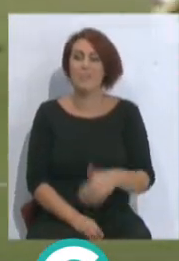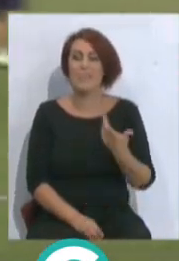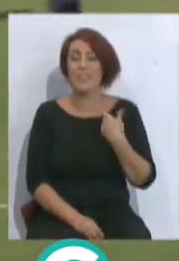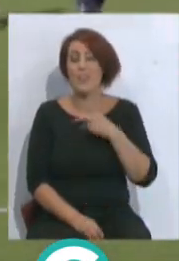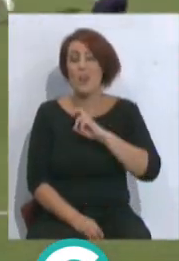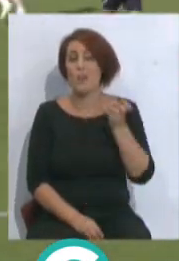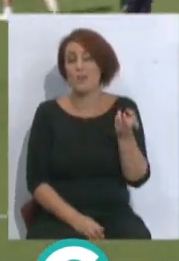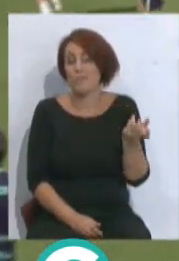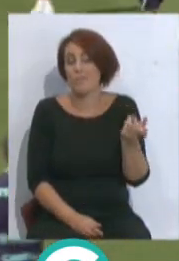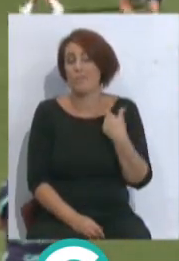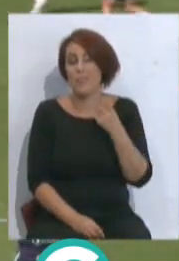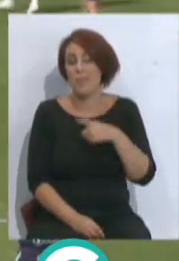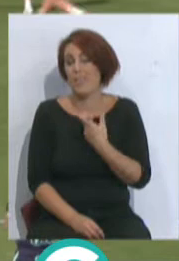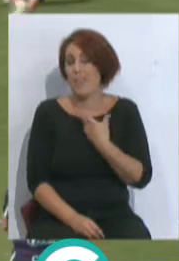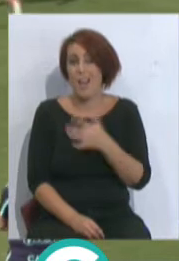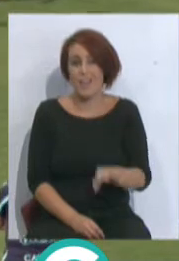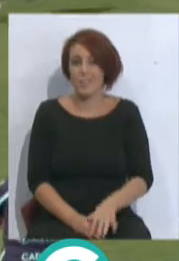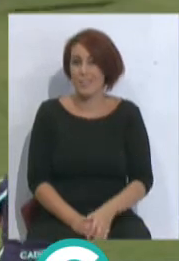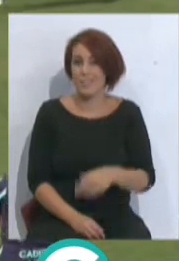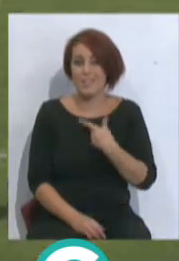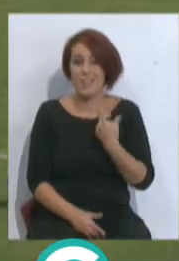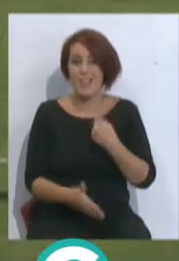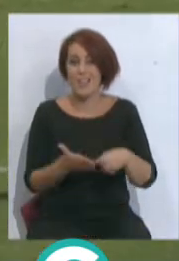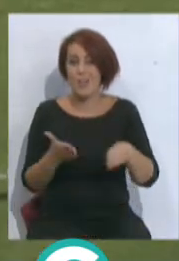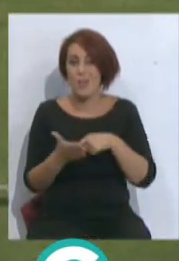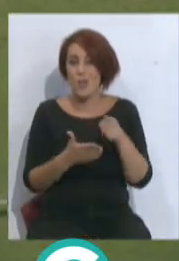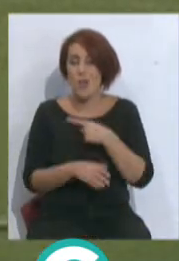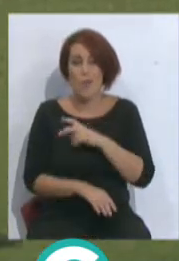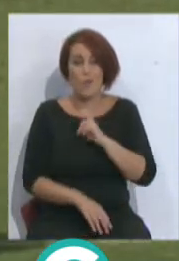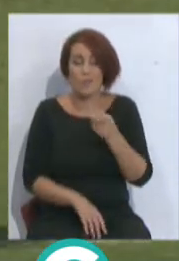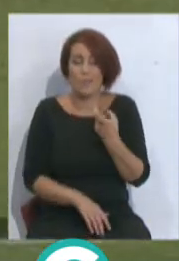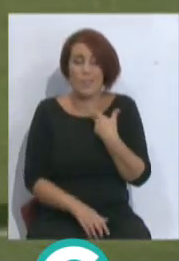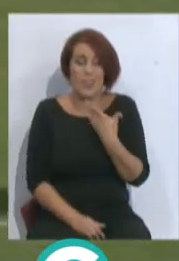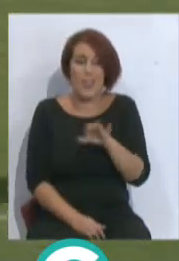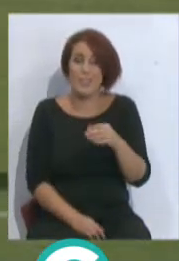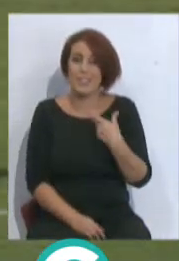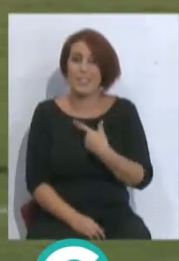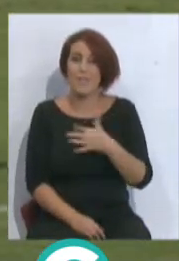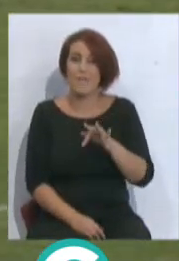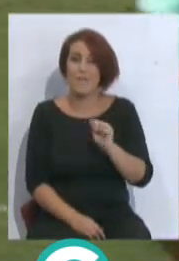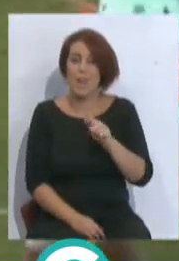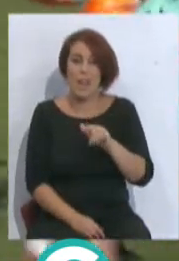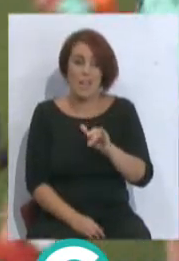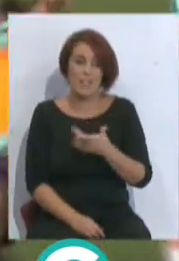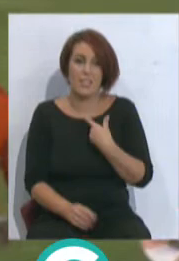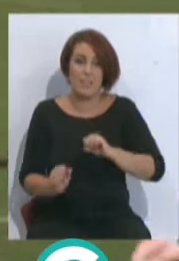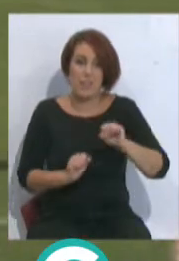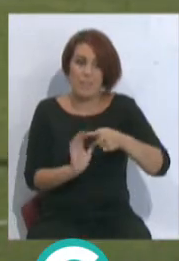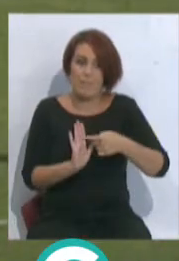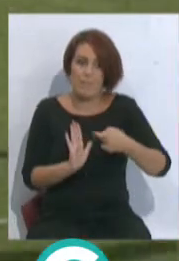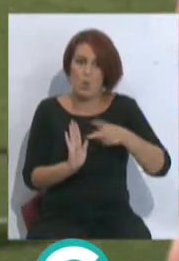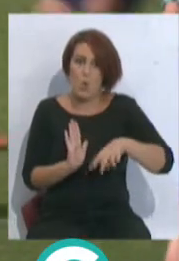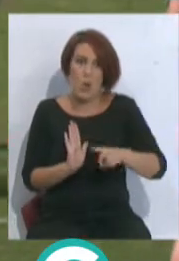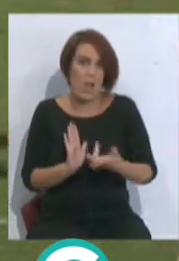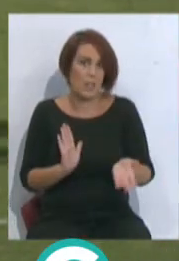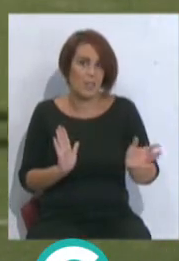Y el otro vidano que está que se sale. Pero yo es que ese no lo sacaba de la defensa. Yo también, yo también.